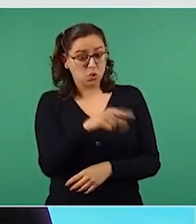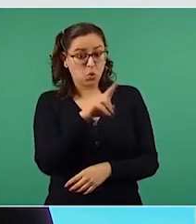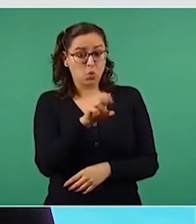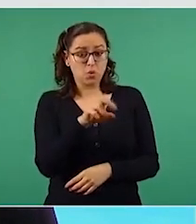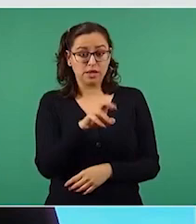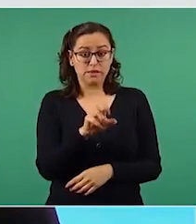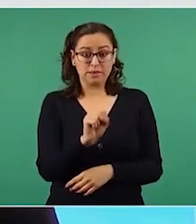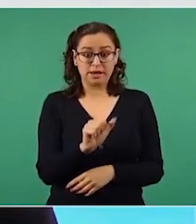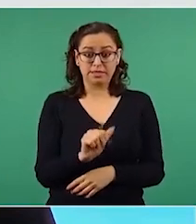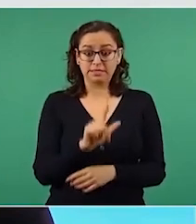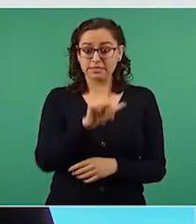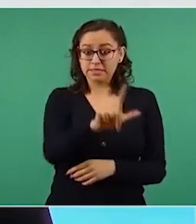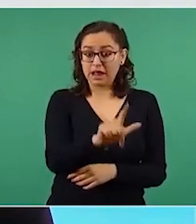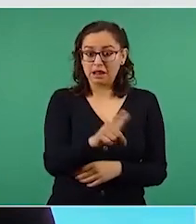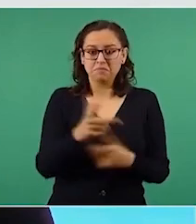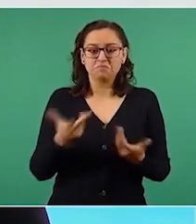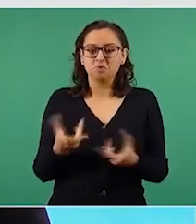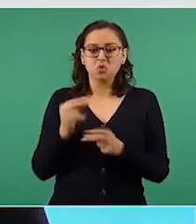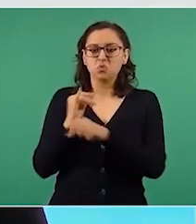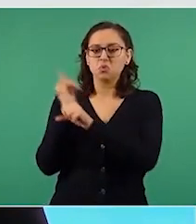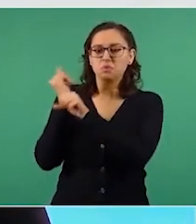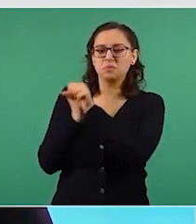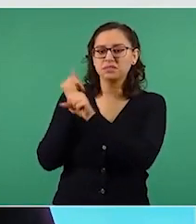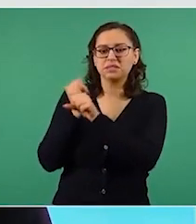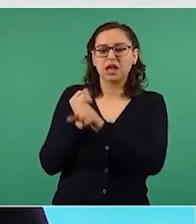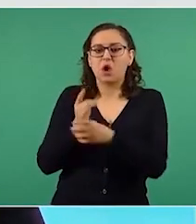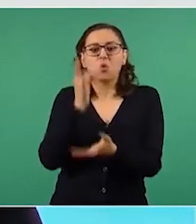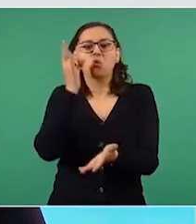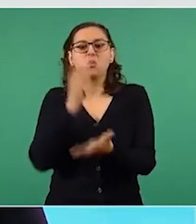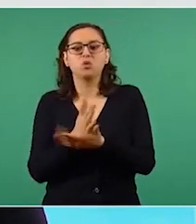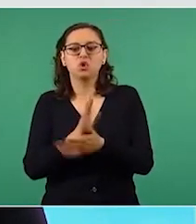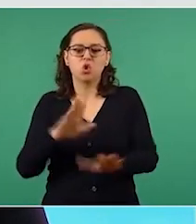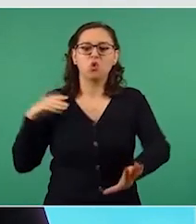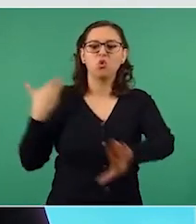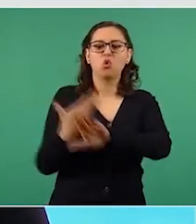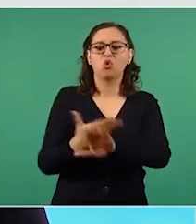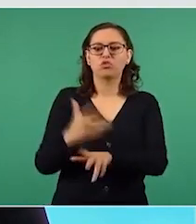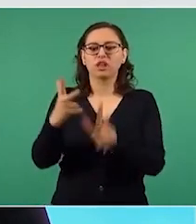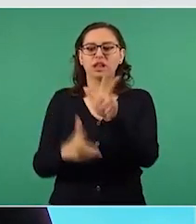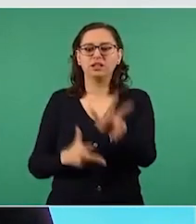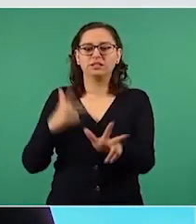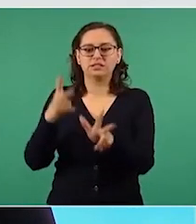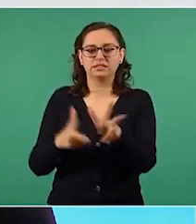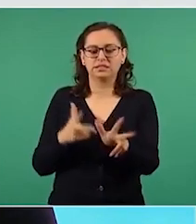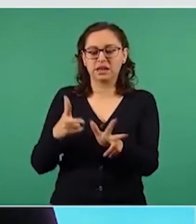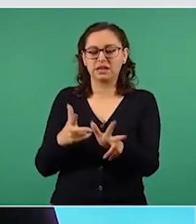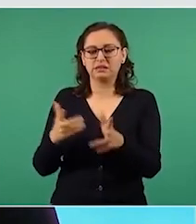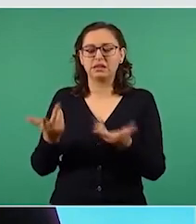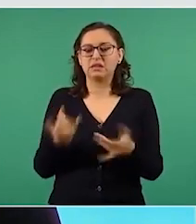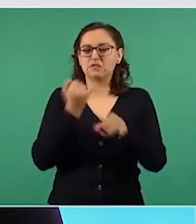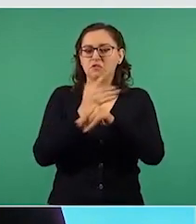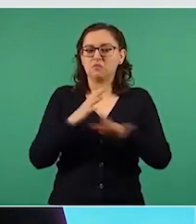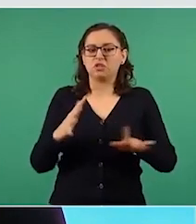sensacionalista y tendenciosa contra el Tren Maya, descontextualizando la información a Mozo.